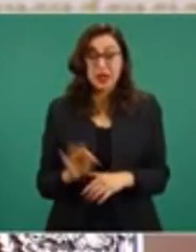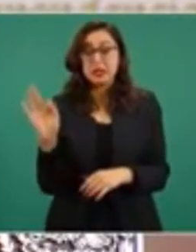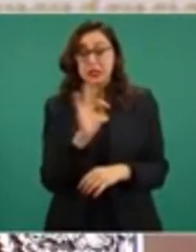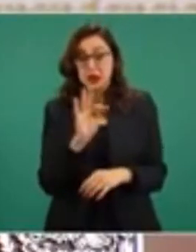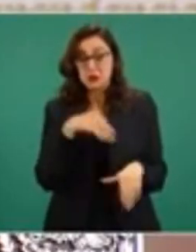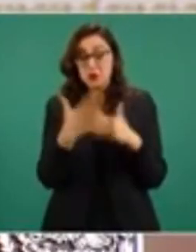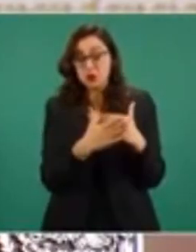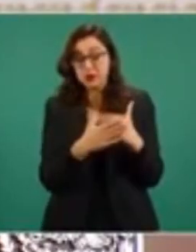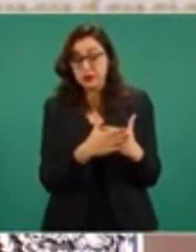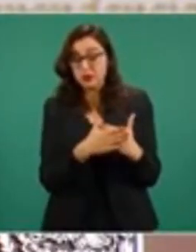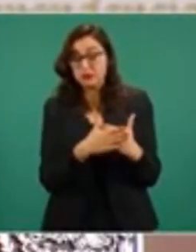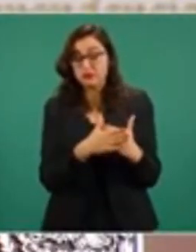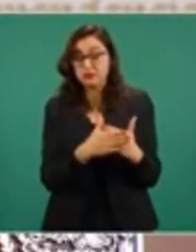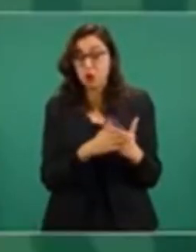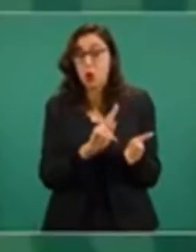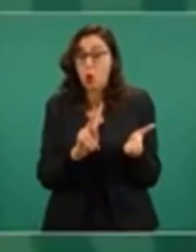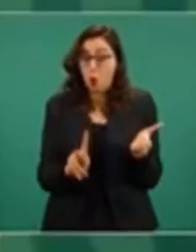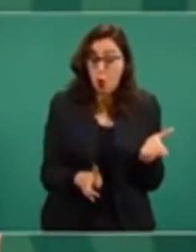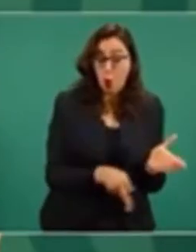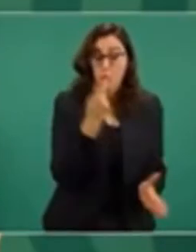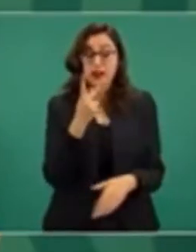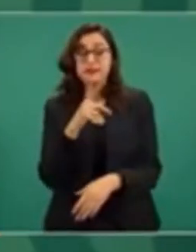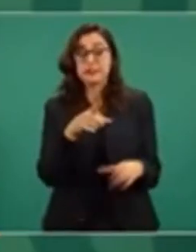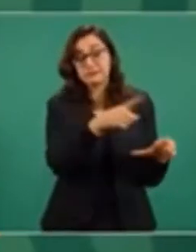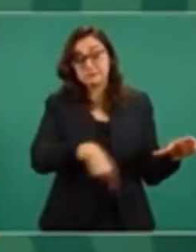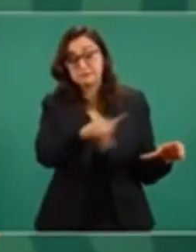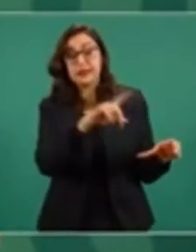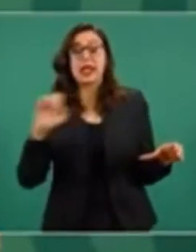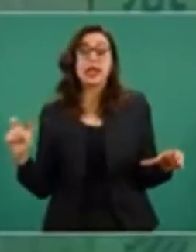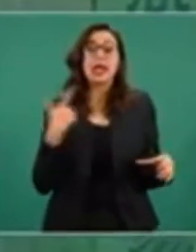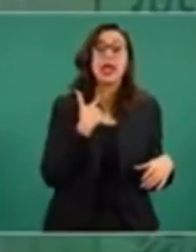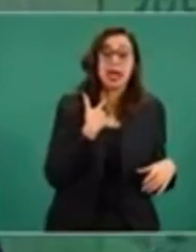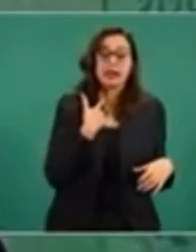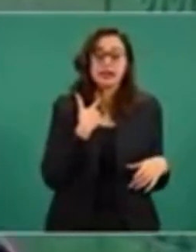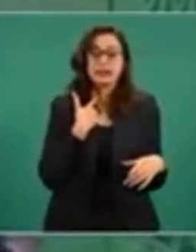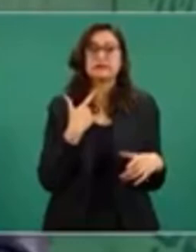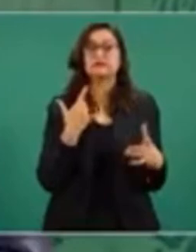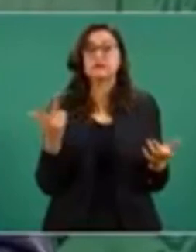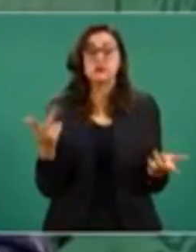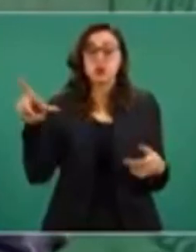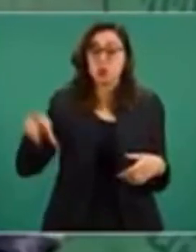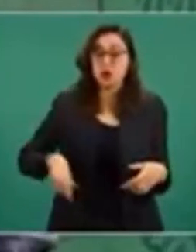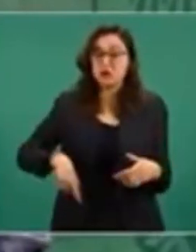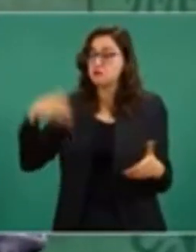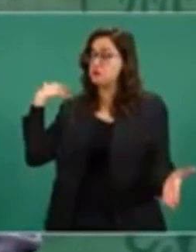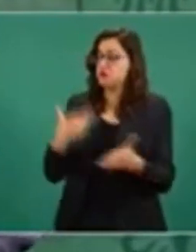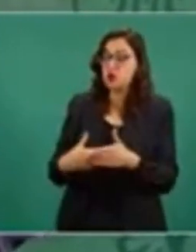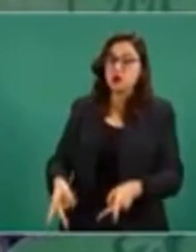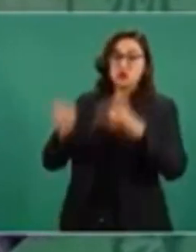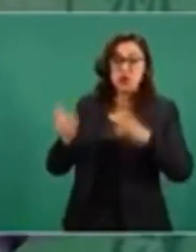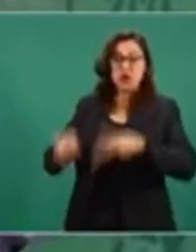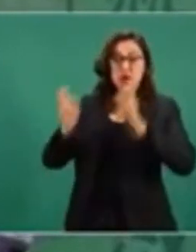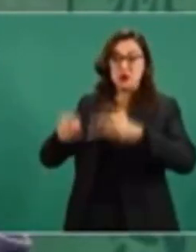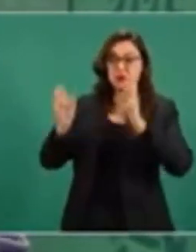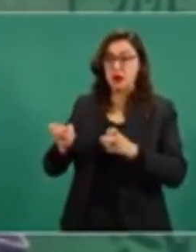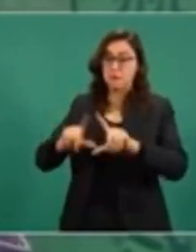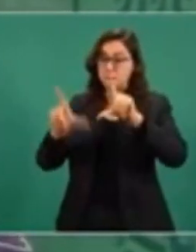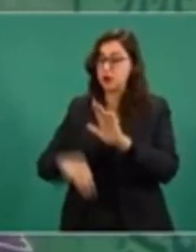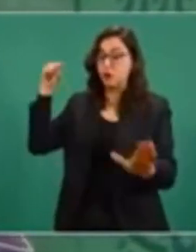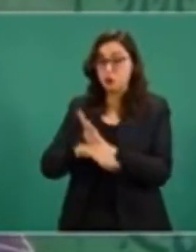los que saquearon, los que llevaron el país al fracaso, después de trabajo,